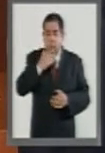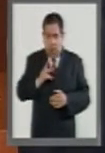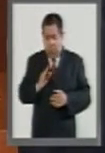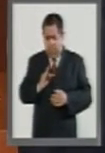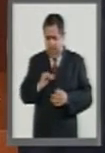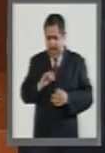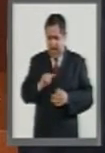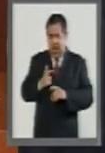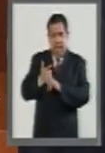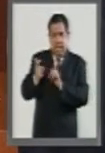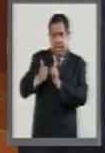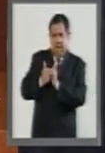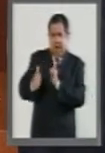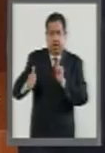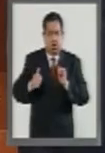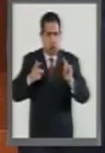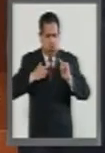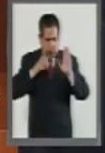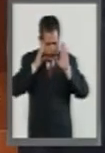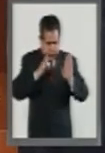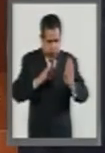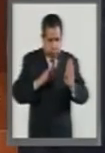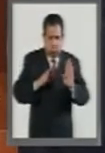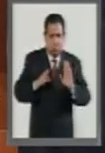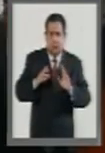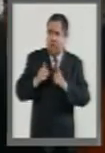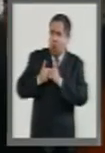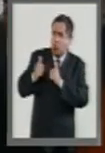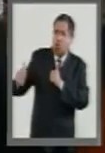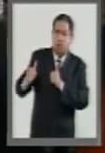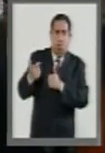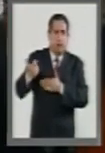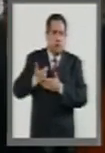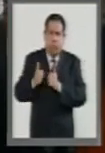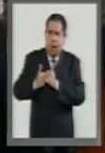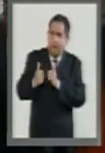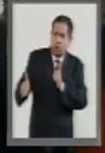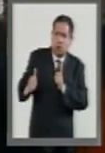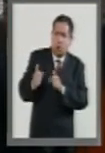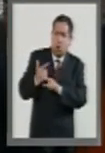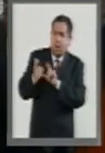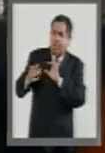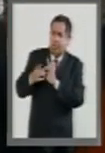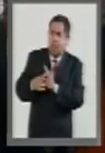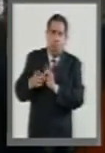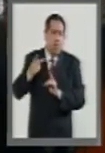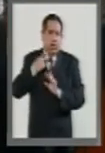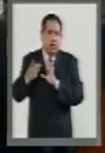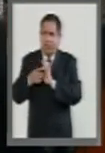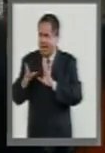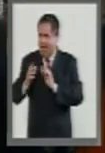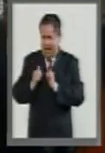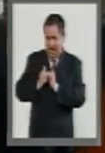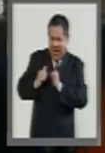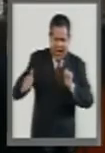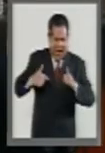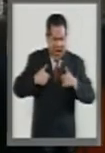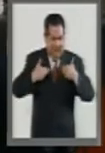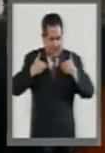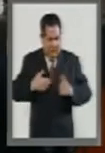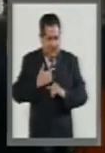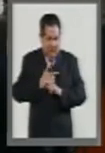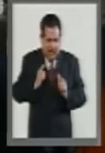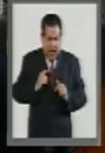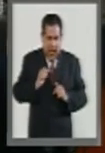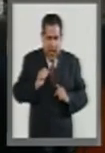autónomo de presupuesto, autónomo de burocracia y autónomo de línea política que investigue estas